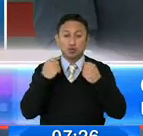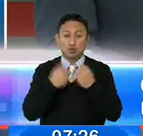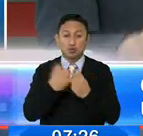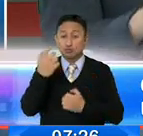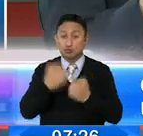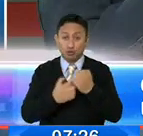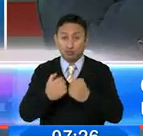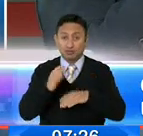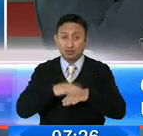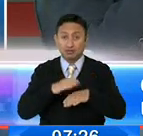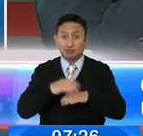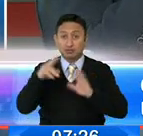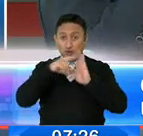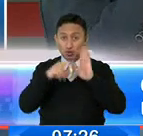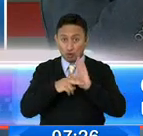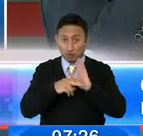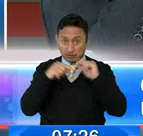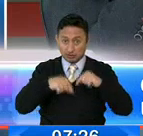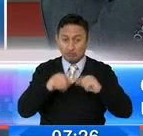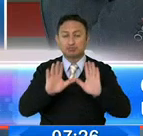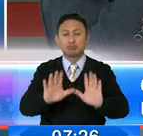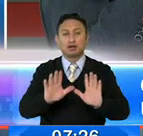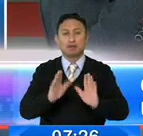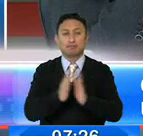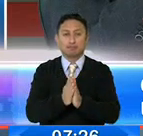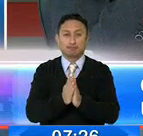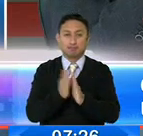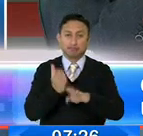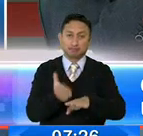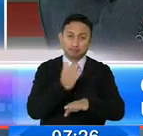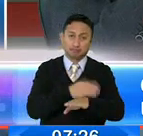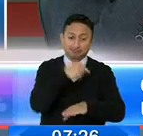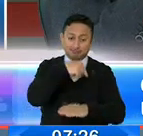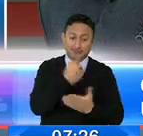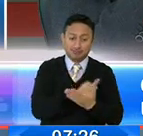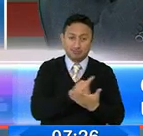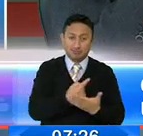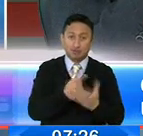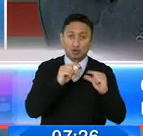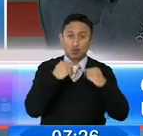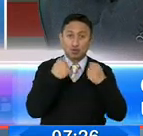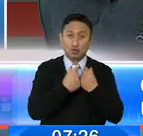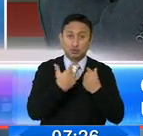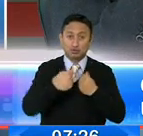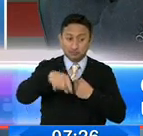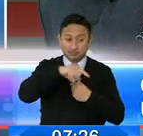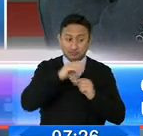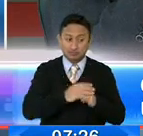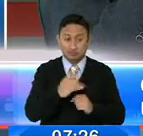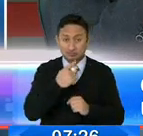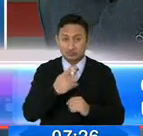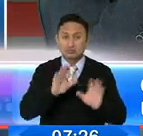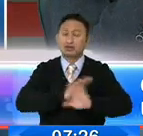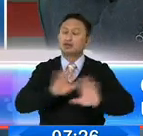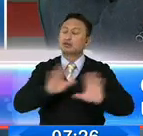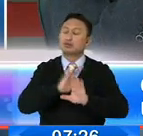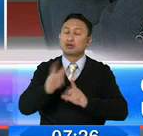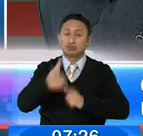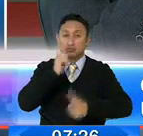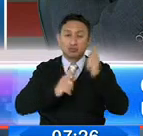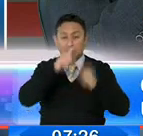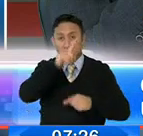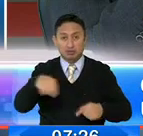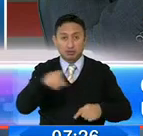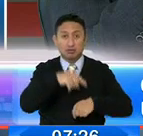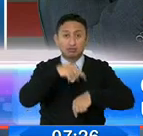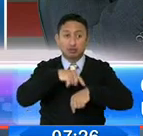afectando, pedimos la corresponsabilidad. Y por eso me he reunido en esta semana con algunos gremios que dicen, ya no más ley seca, ya no más toque de queda,